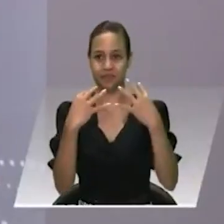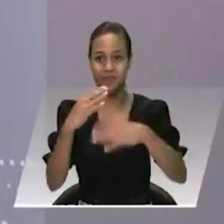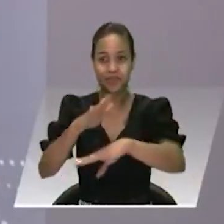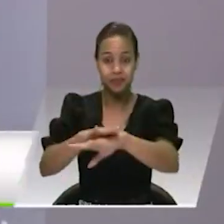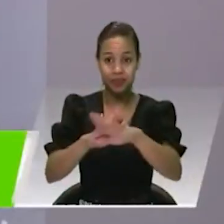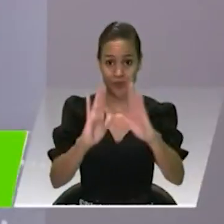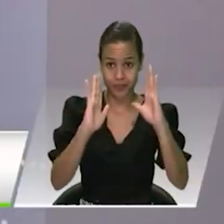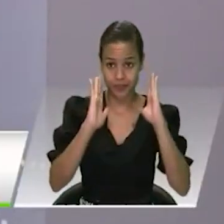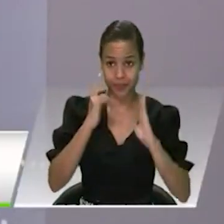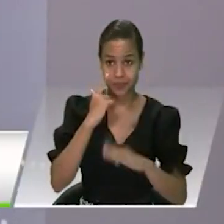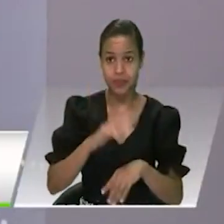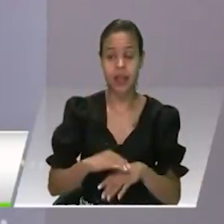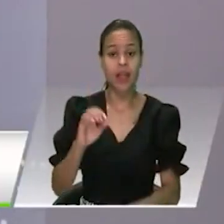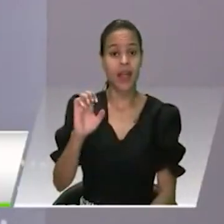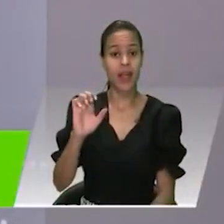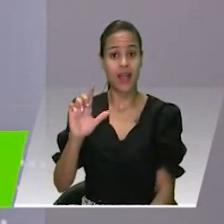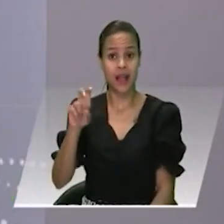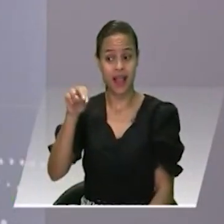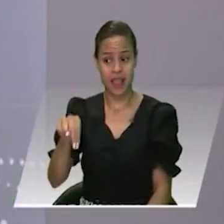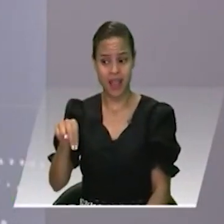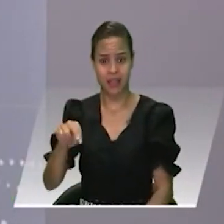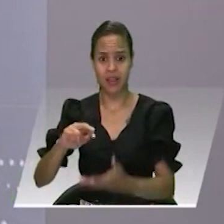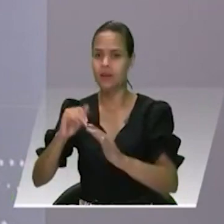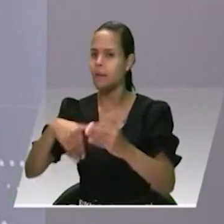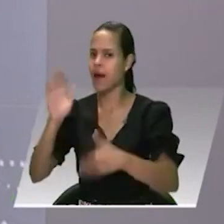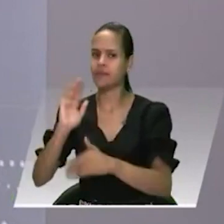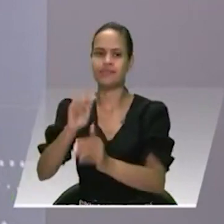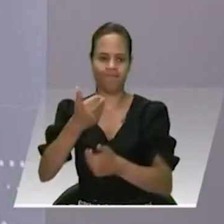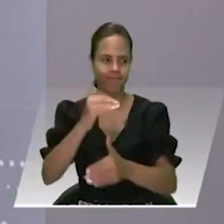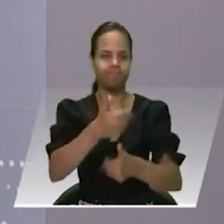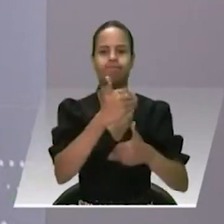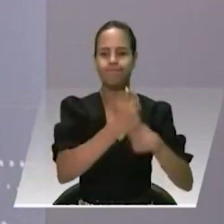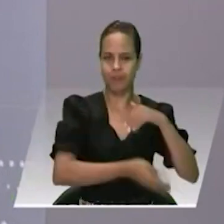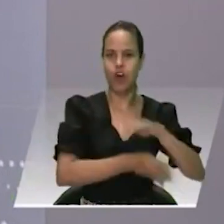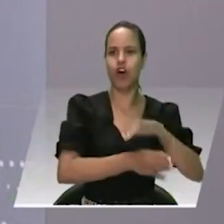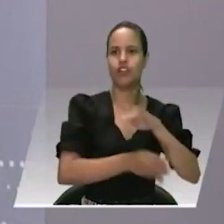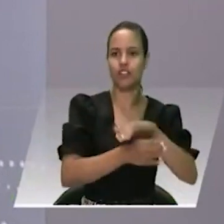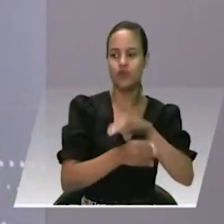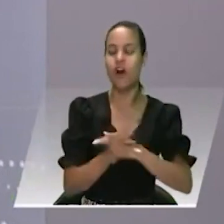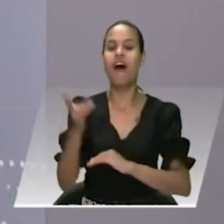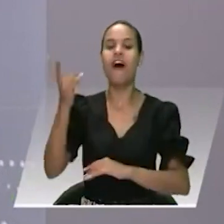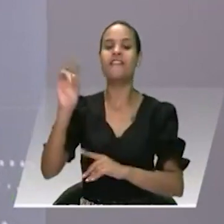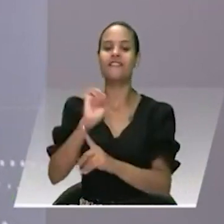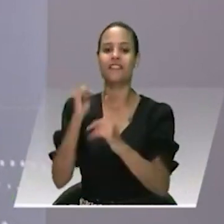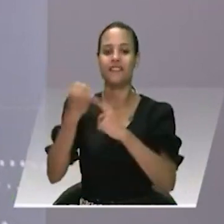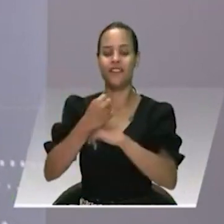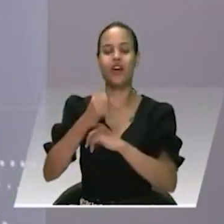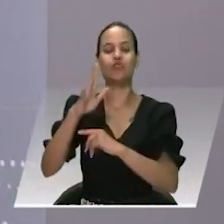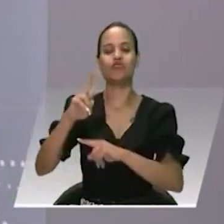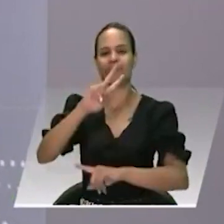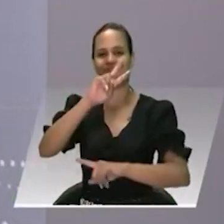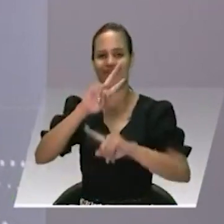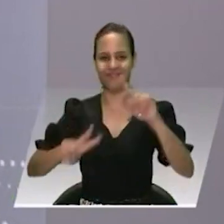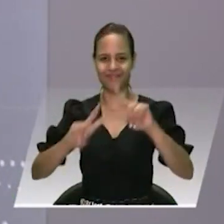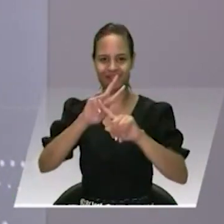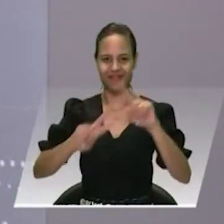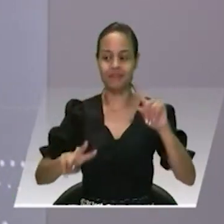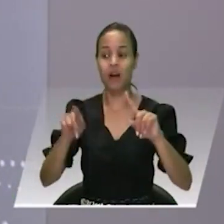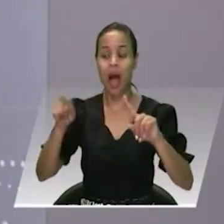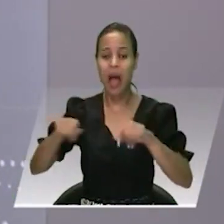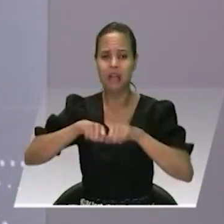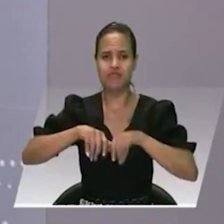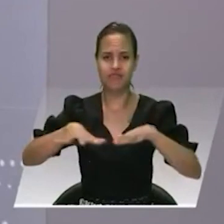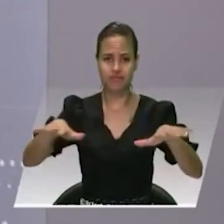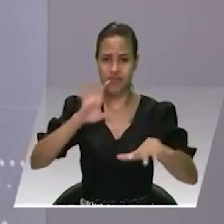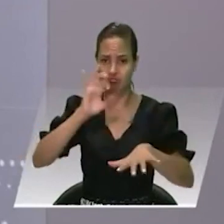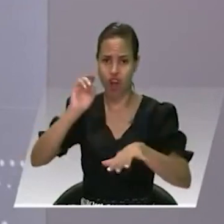El ELN no dejará de secuestrar, así se deduce de una publicación en la red social X, realizada por Antonio García, máximo comandante